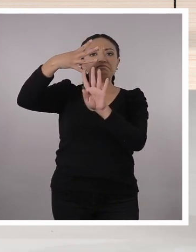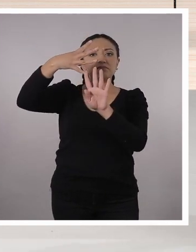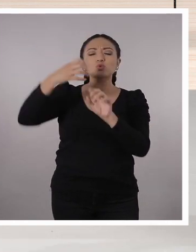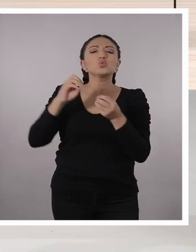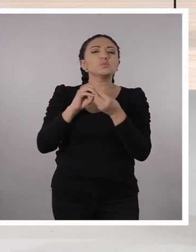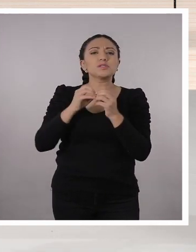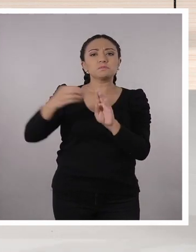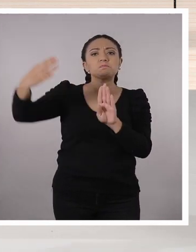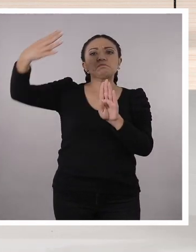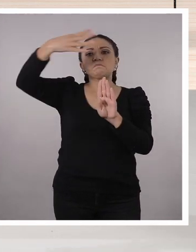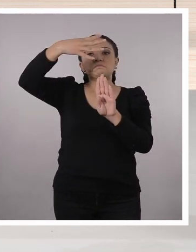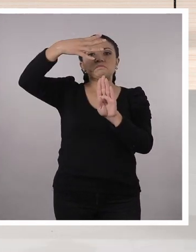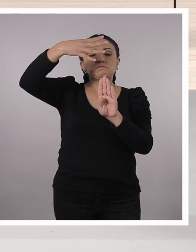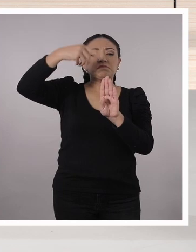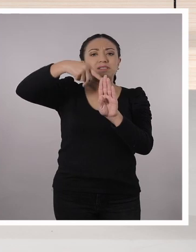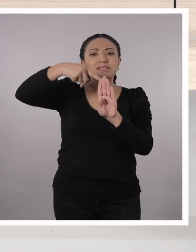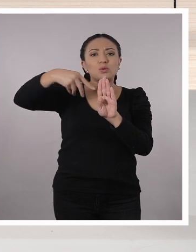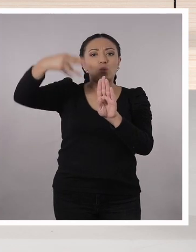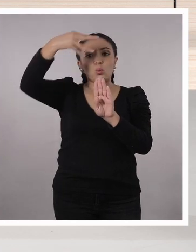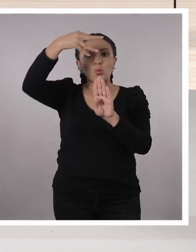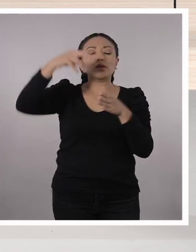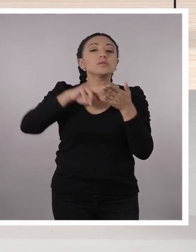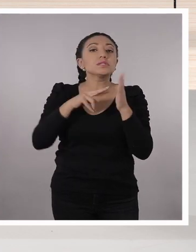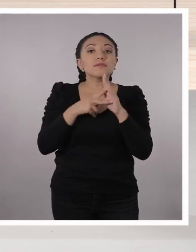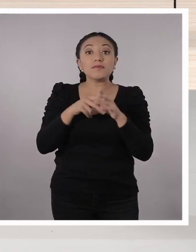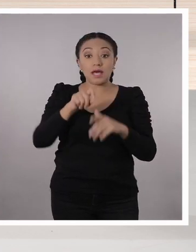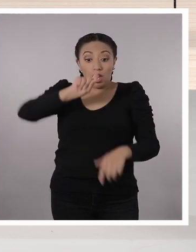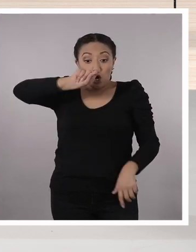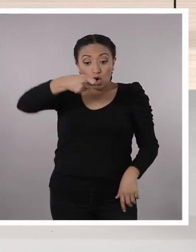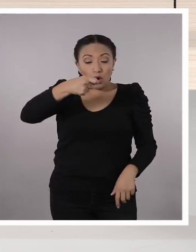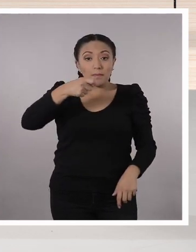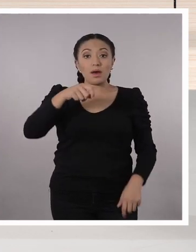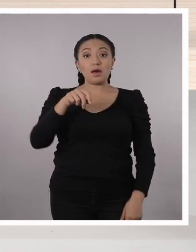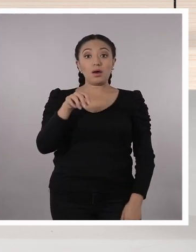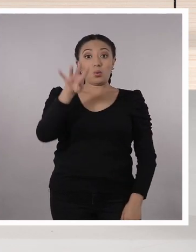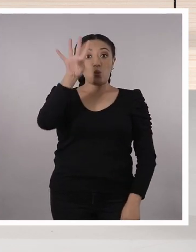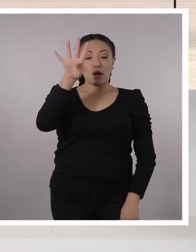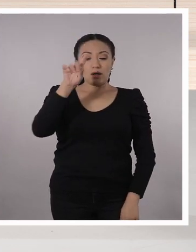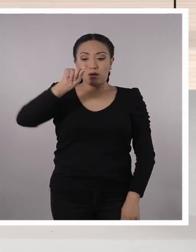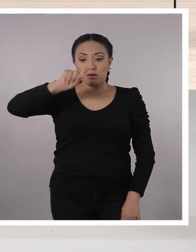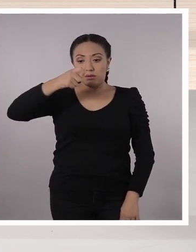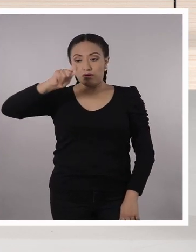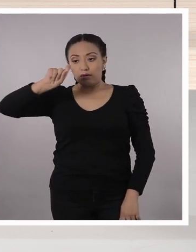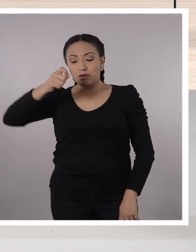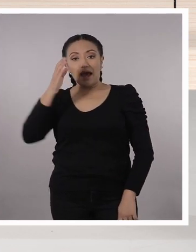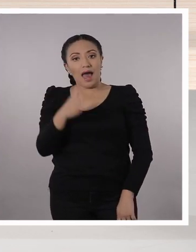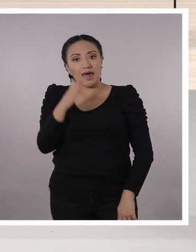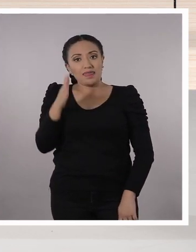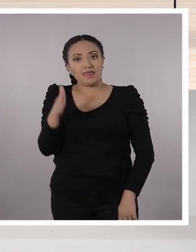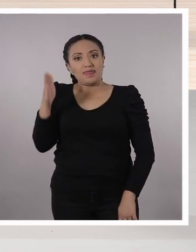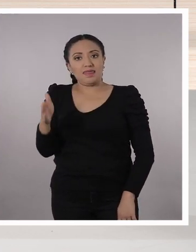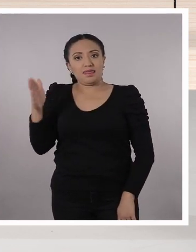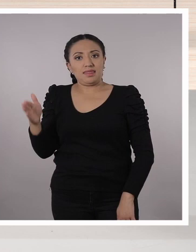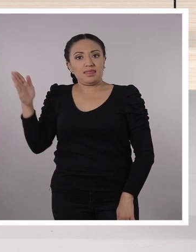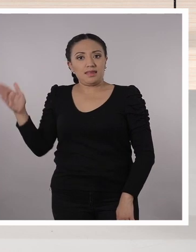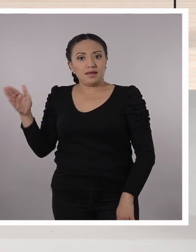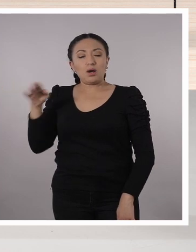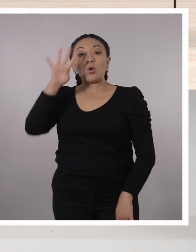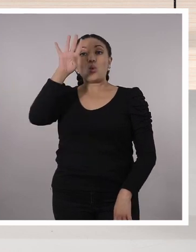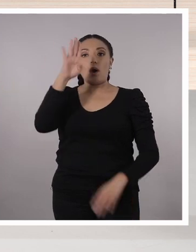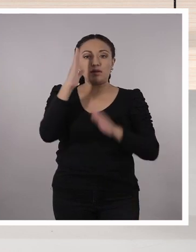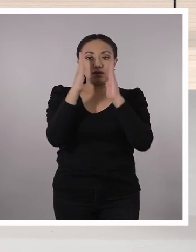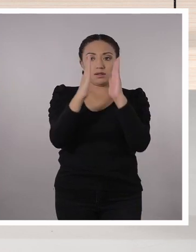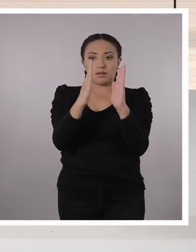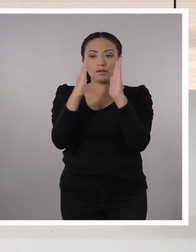Si vemos el exponente que es el 4, significa que debemos mover el punto decimal o coma hacia la derecha,